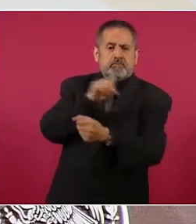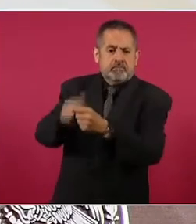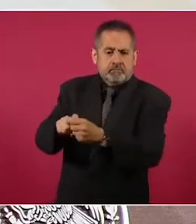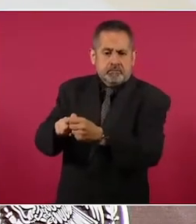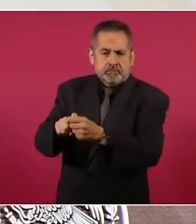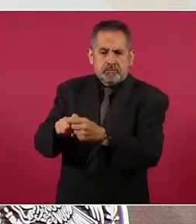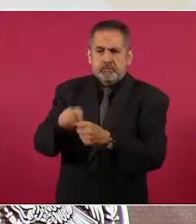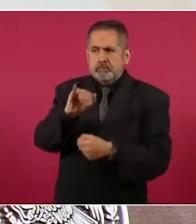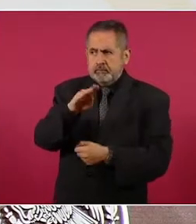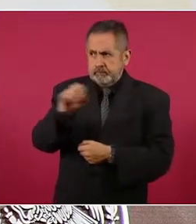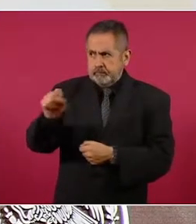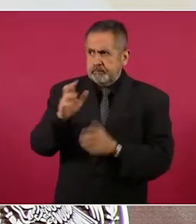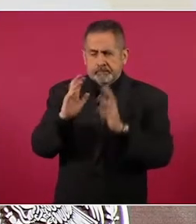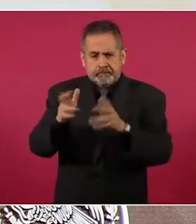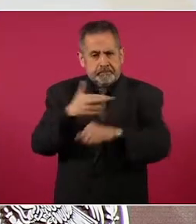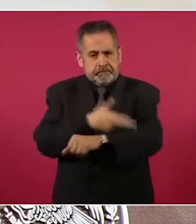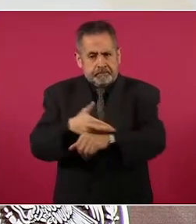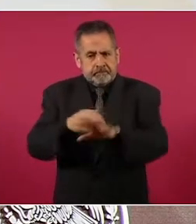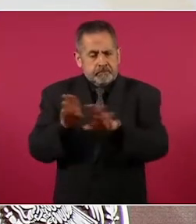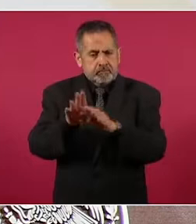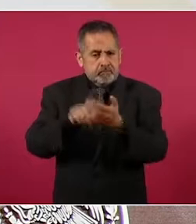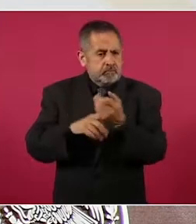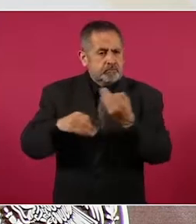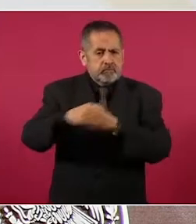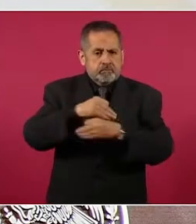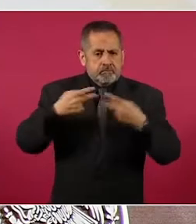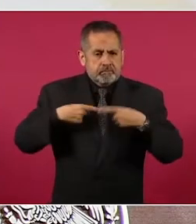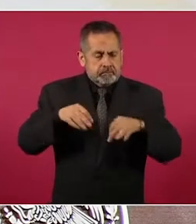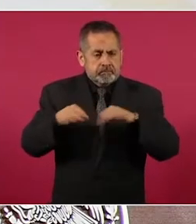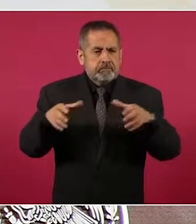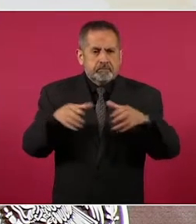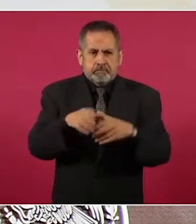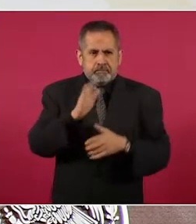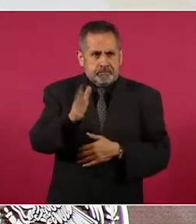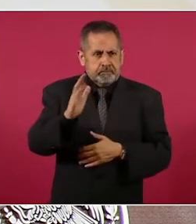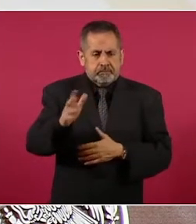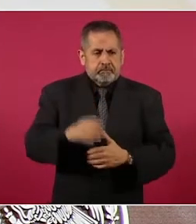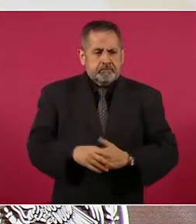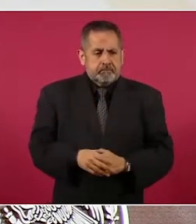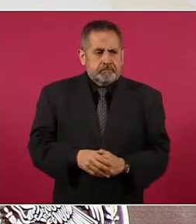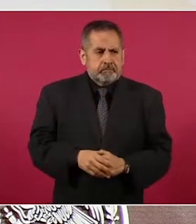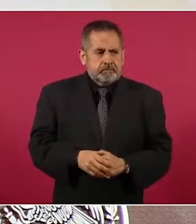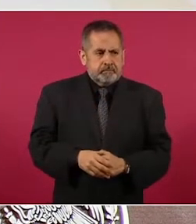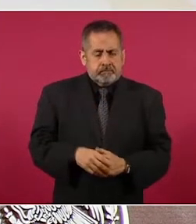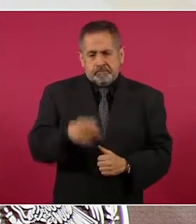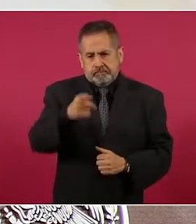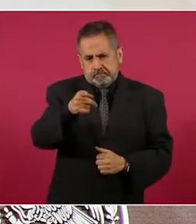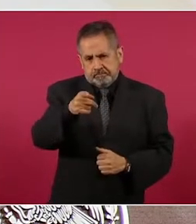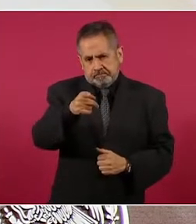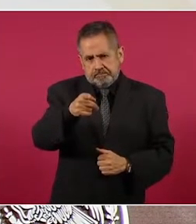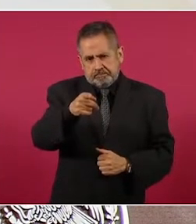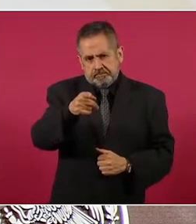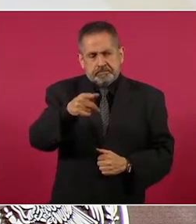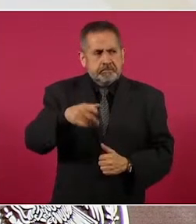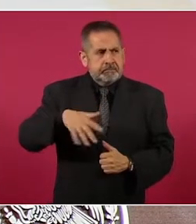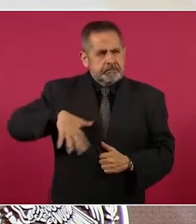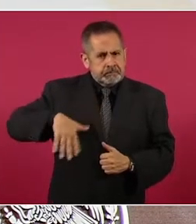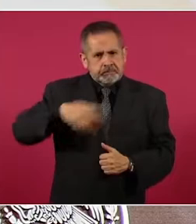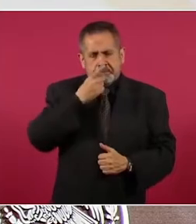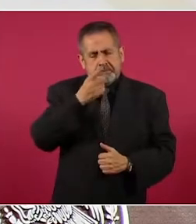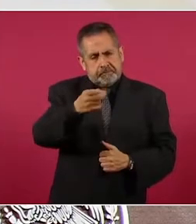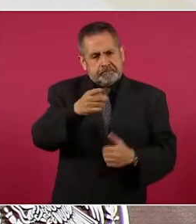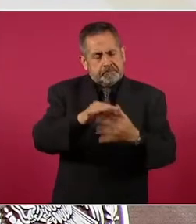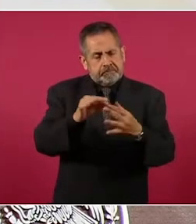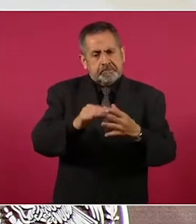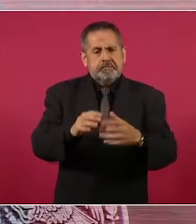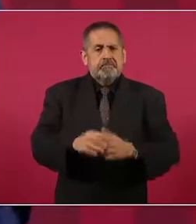trabajadoras domésticas, pero lo que tú sostienes